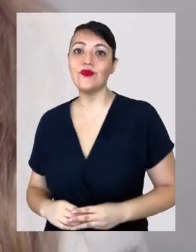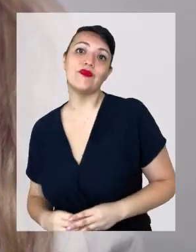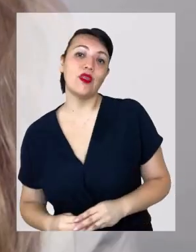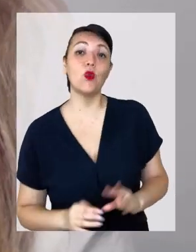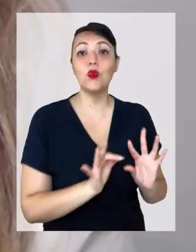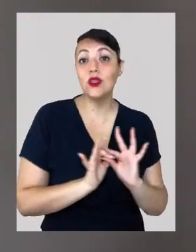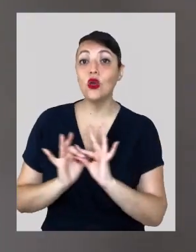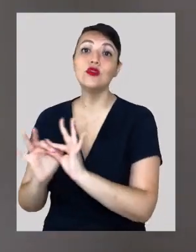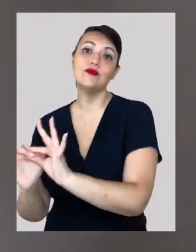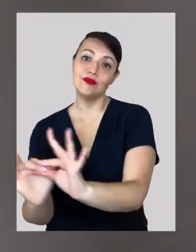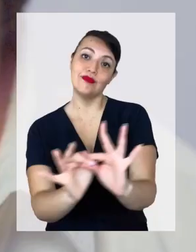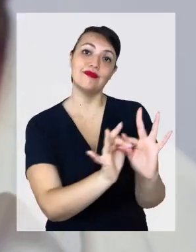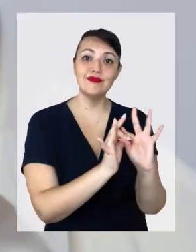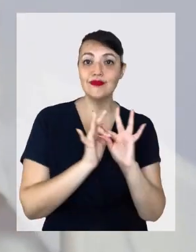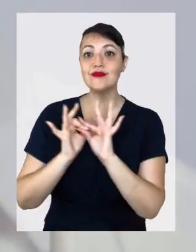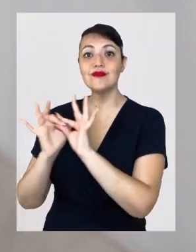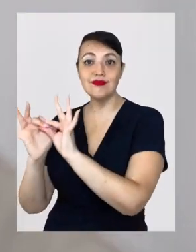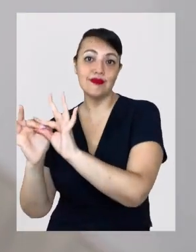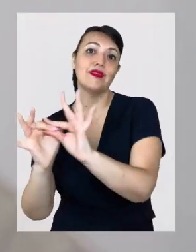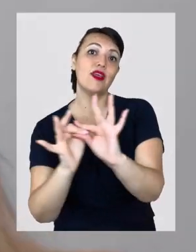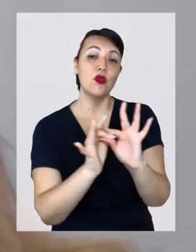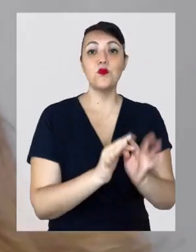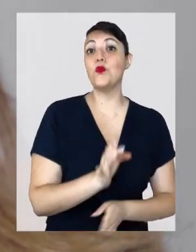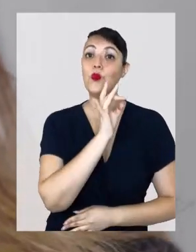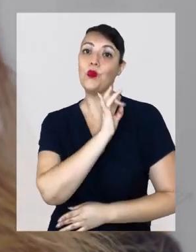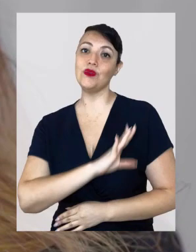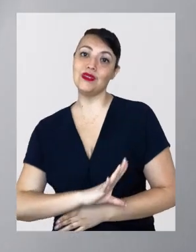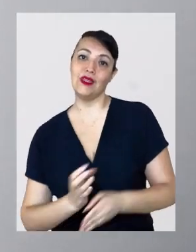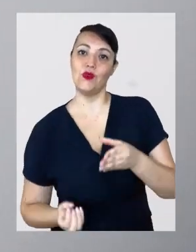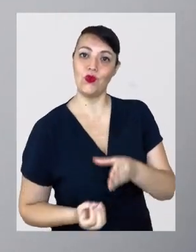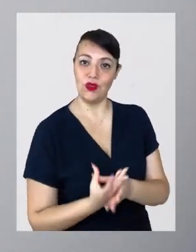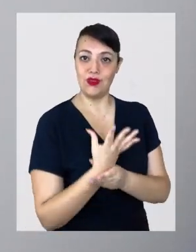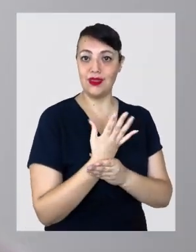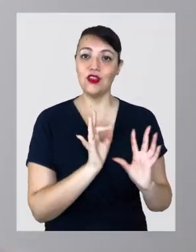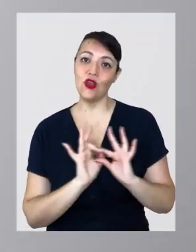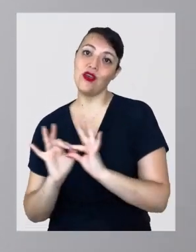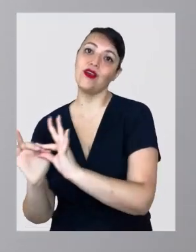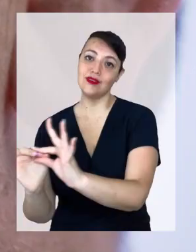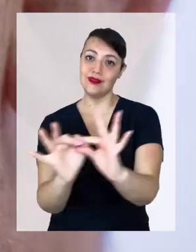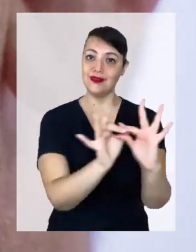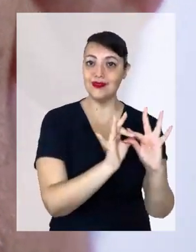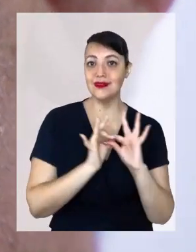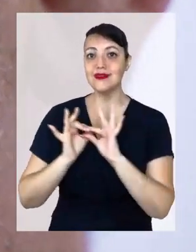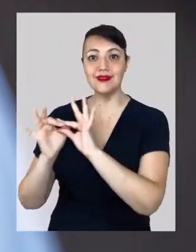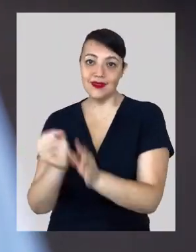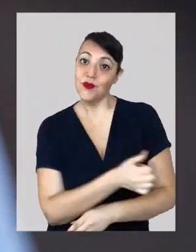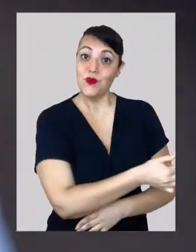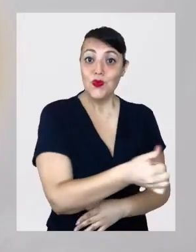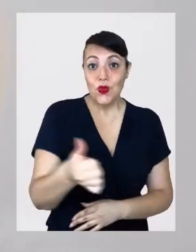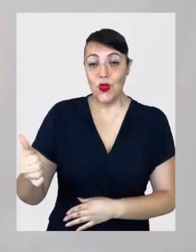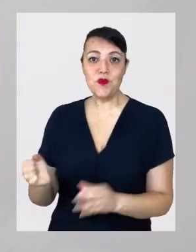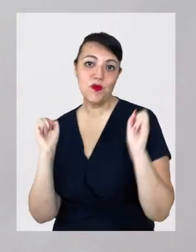Unidos unidos, por un Chile nuevo. Unidos unidos, todo